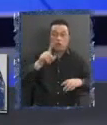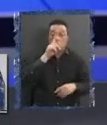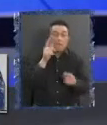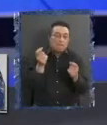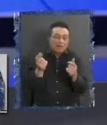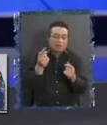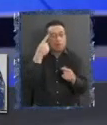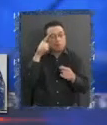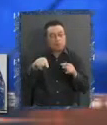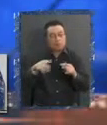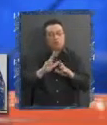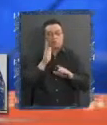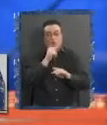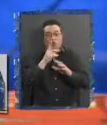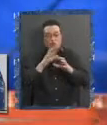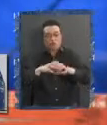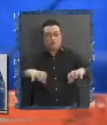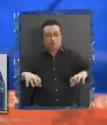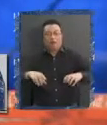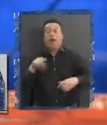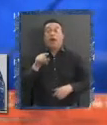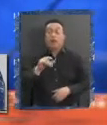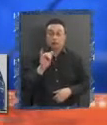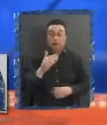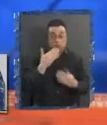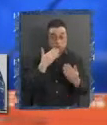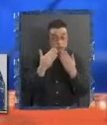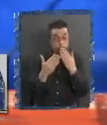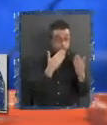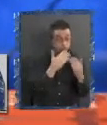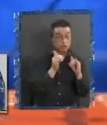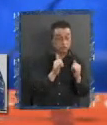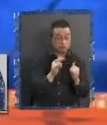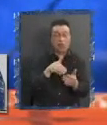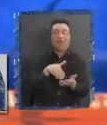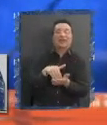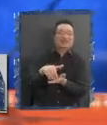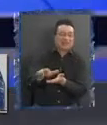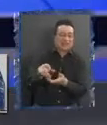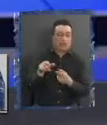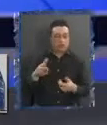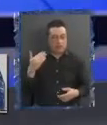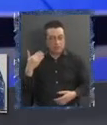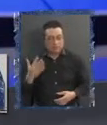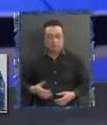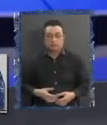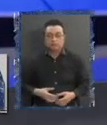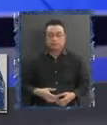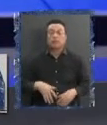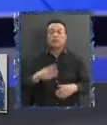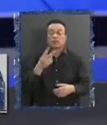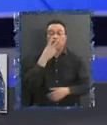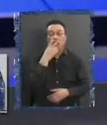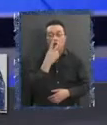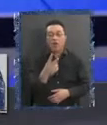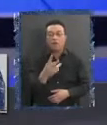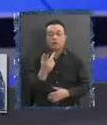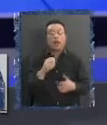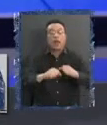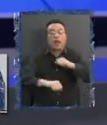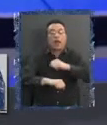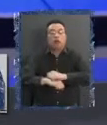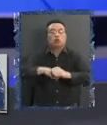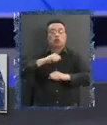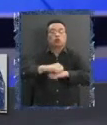tiene esa parte No tiene esa parte Fue parte de la discusión Y que finalmente se rechazó Ya Vamos a ver Las estructuras nuevas